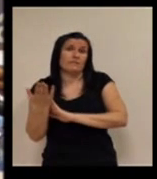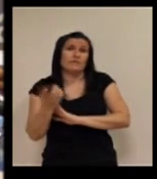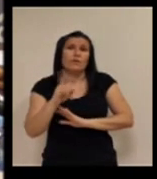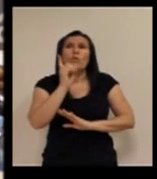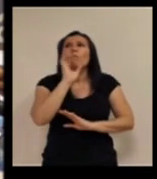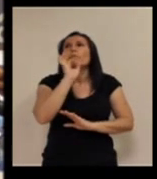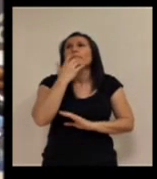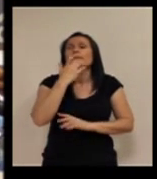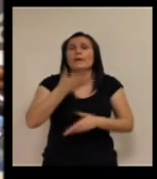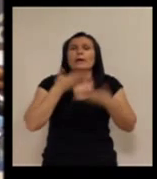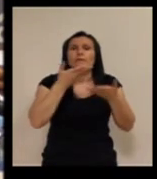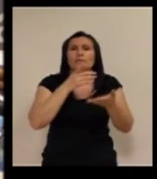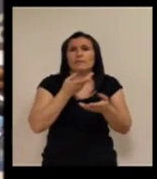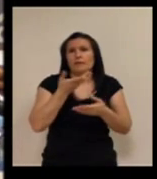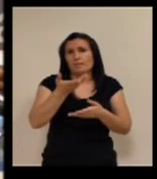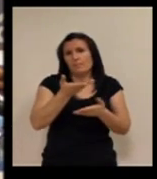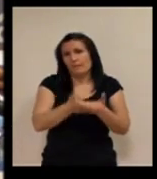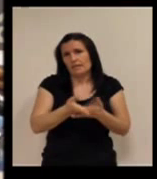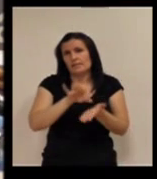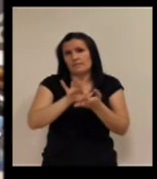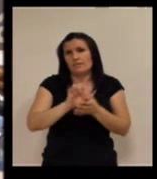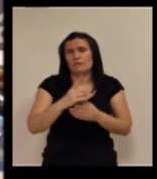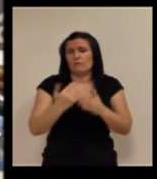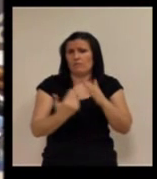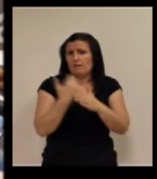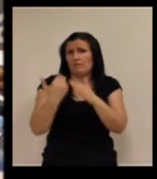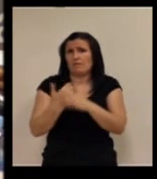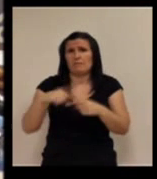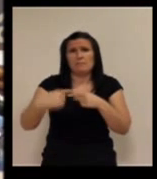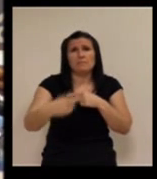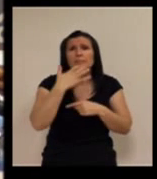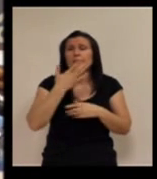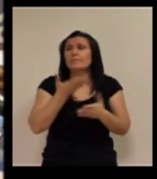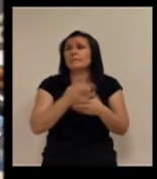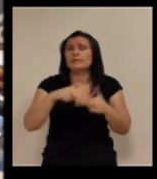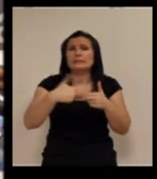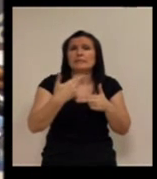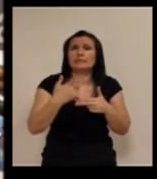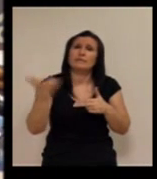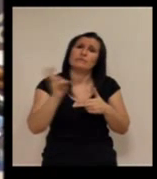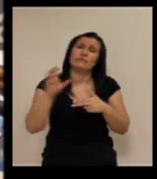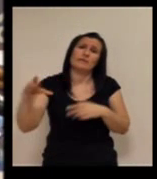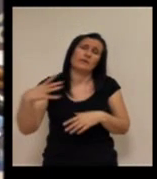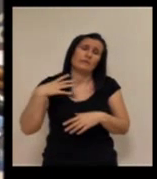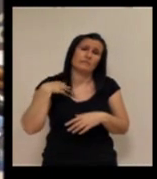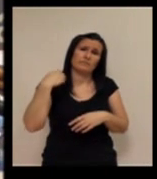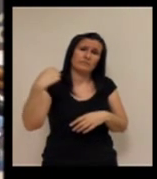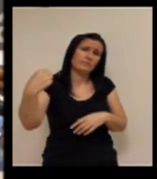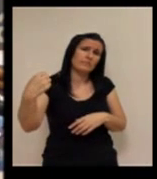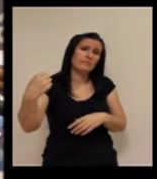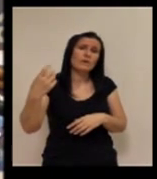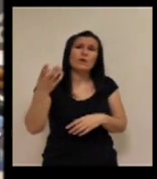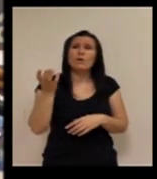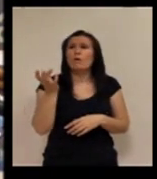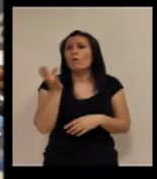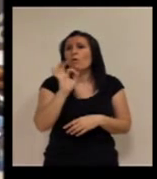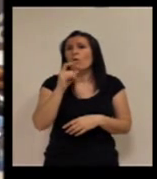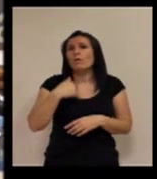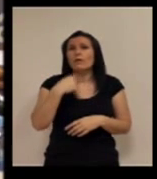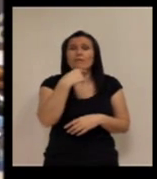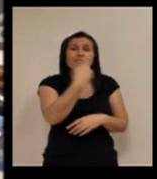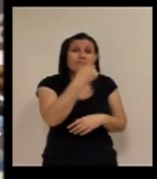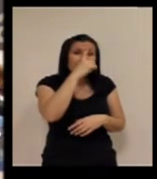ayuda para pedir servicios en el día a día, desde pedir un taxi que vaya a recogerte hasta, bueno, pues que te